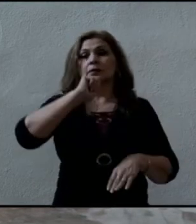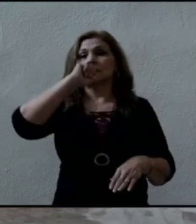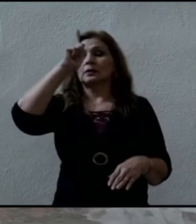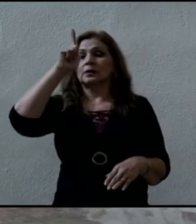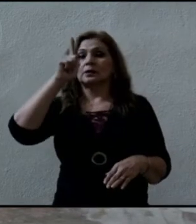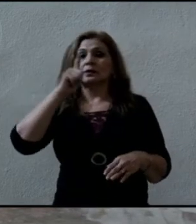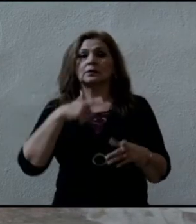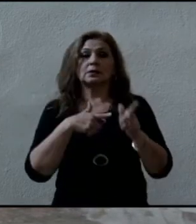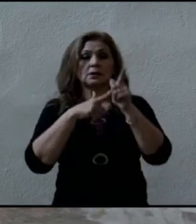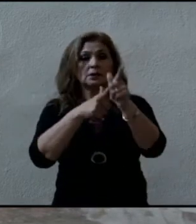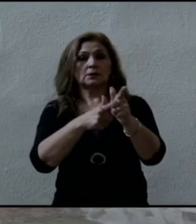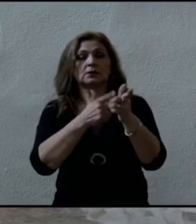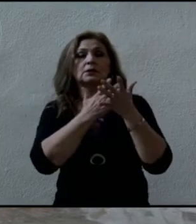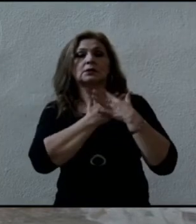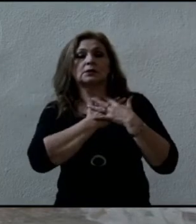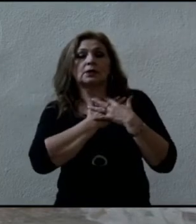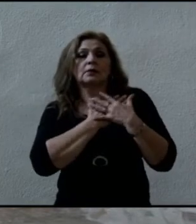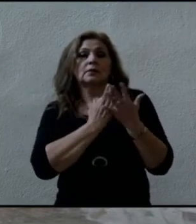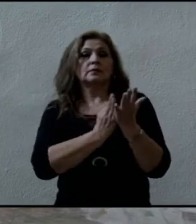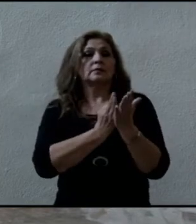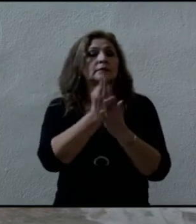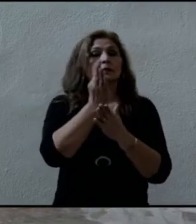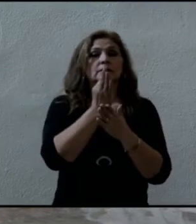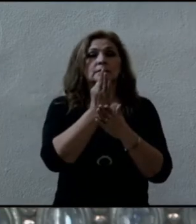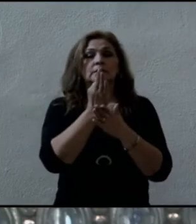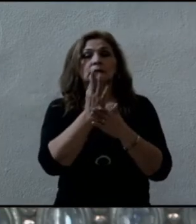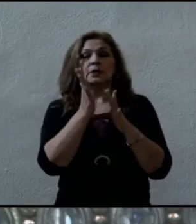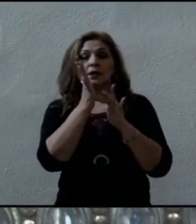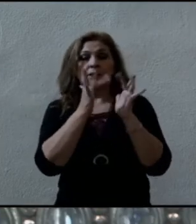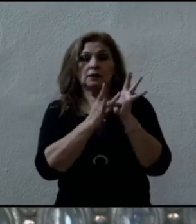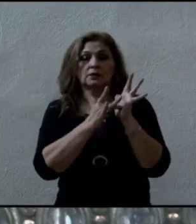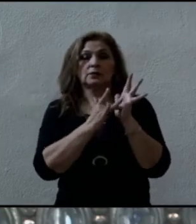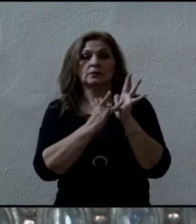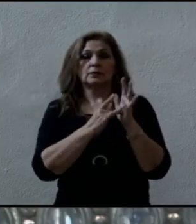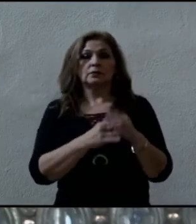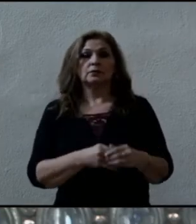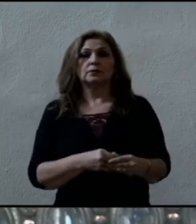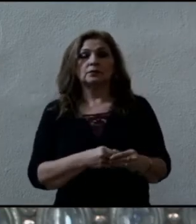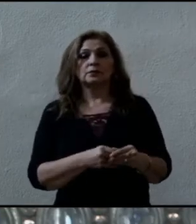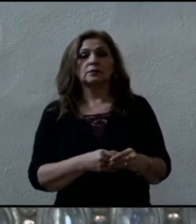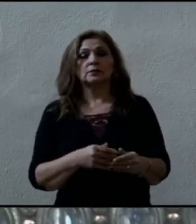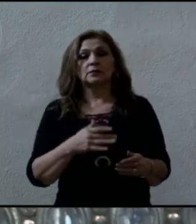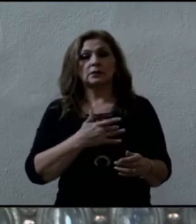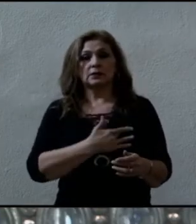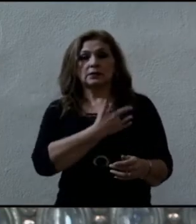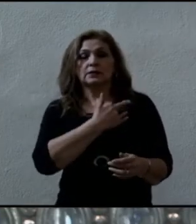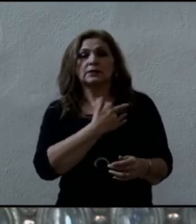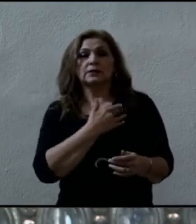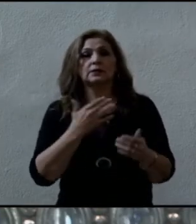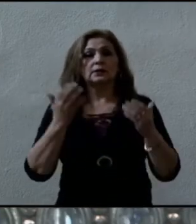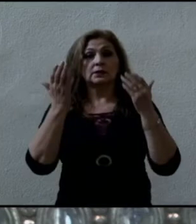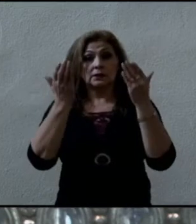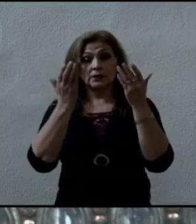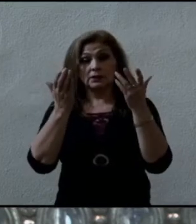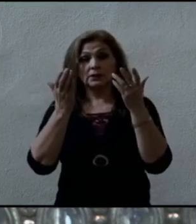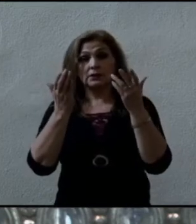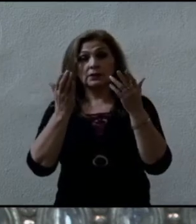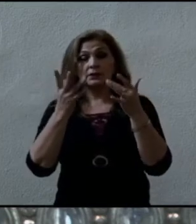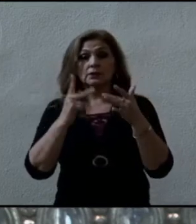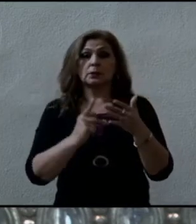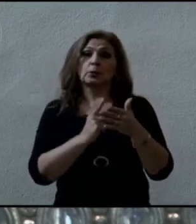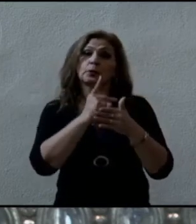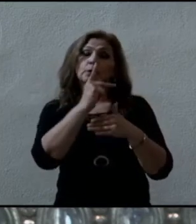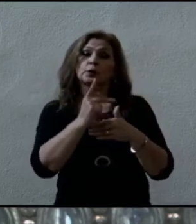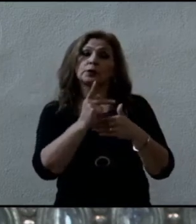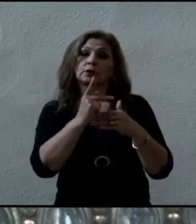Jesús, a que se amen a sí mismos, que tengan deseos de hacer un proyecto de vida